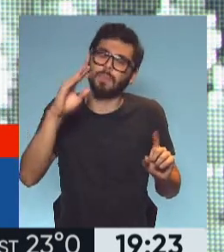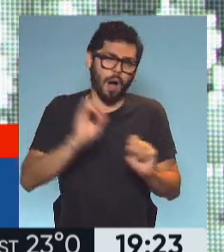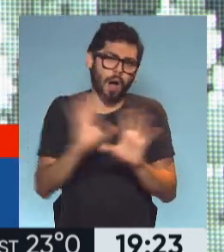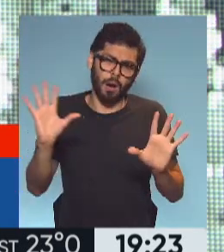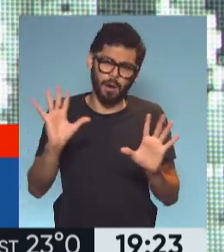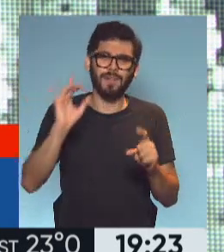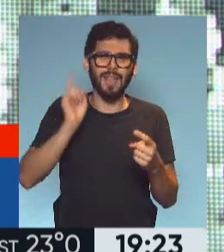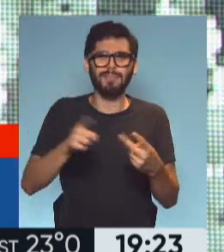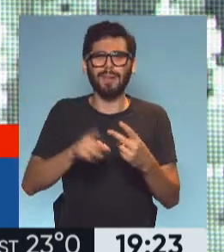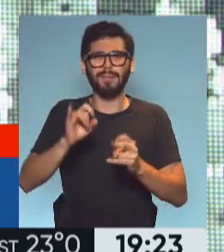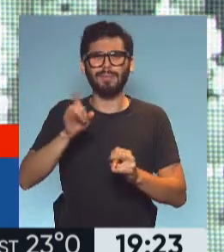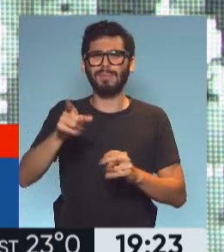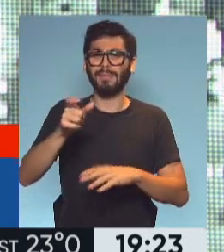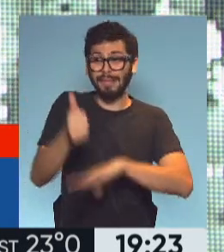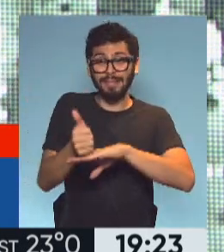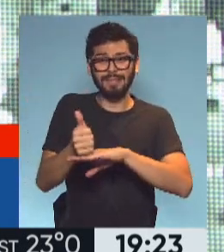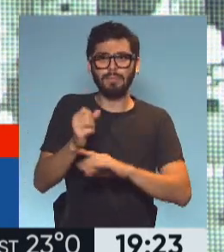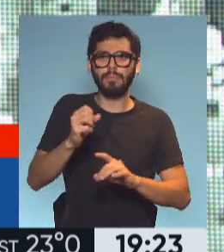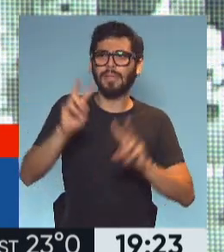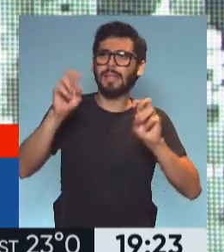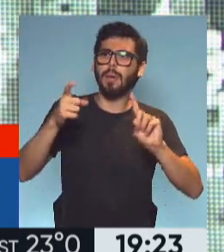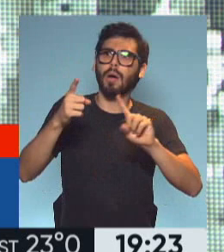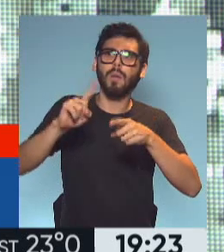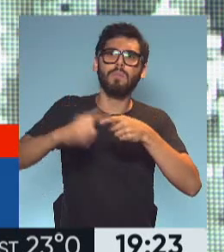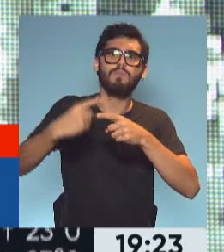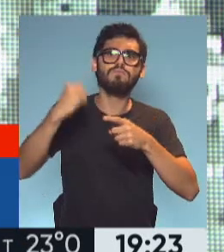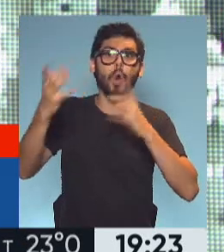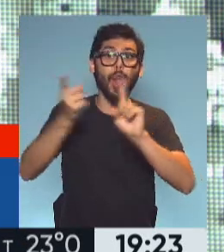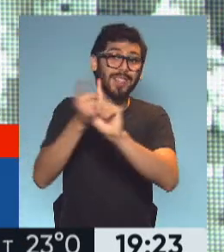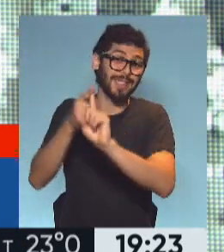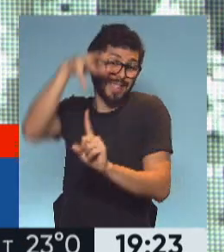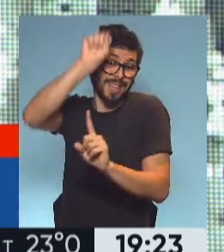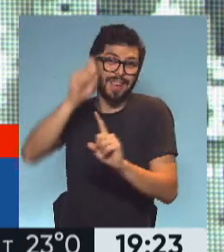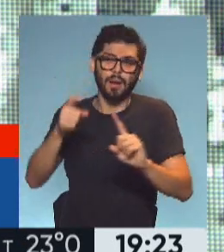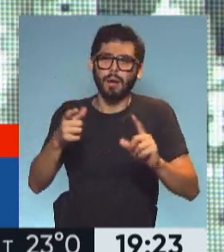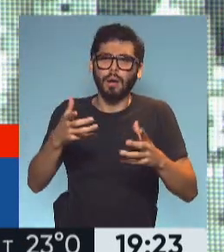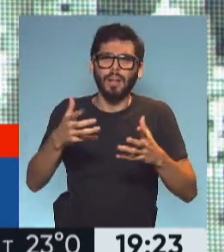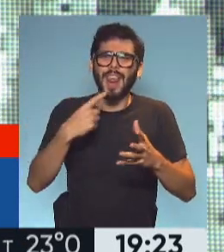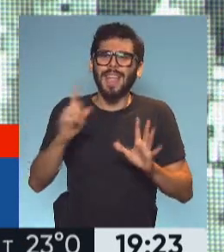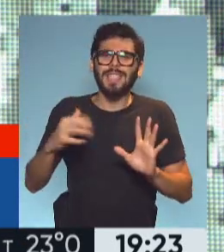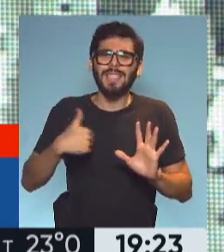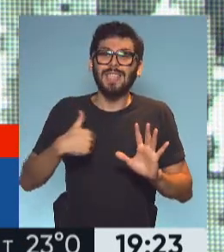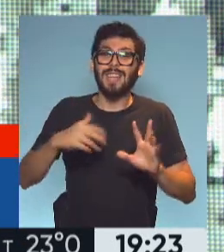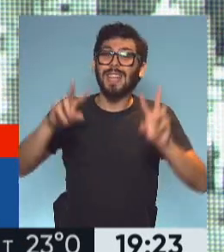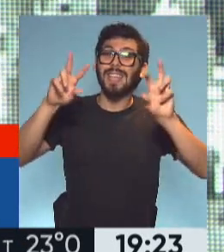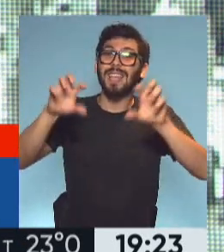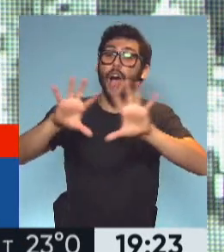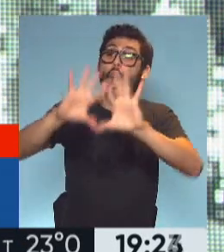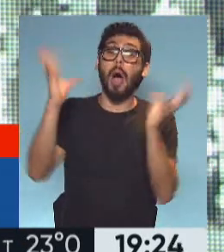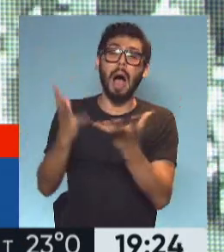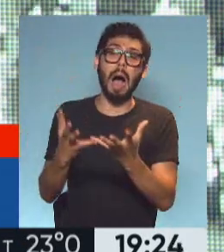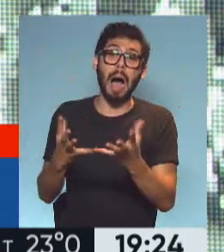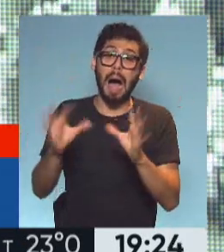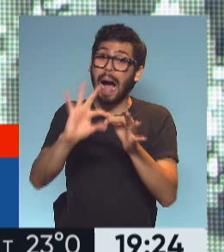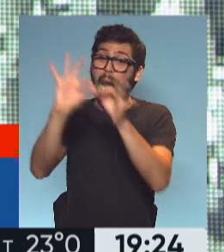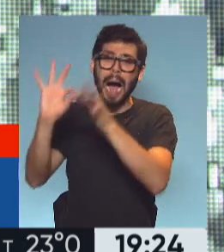discurso extrañísimo desde el campo de las relaciones internacionales, como se definía antiglobalista, es decir, que hacía una